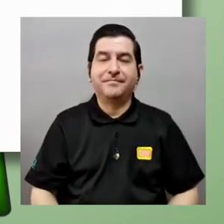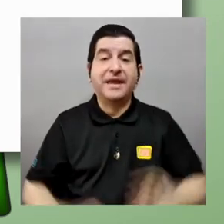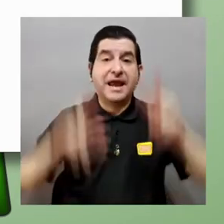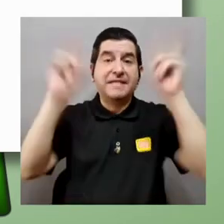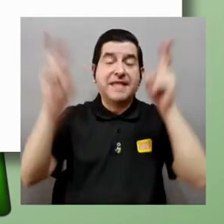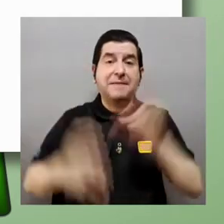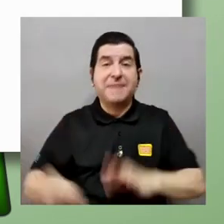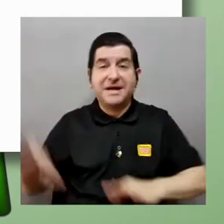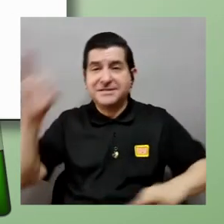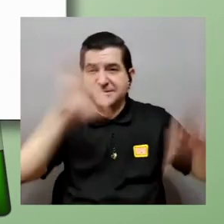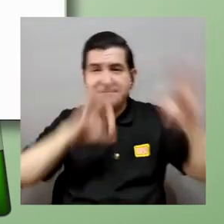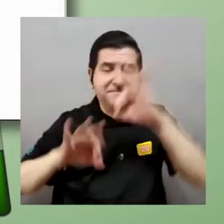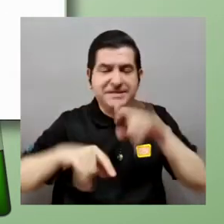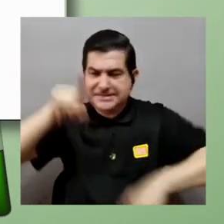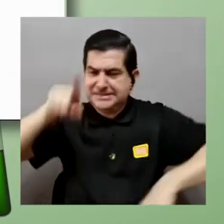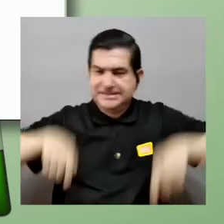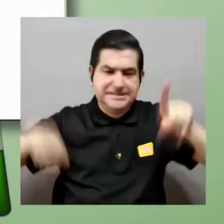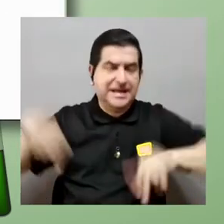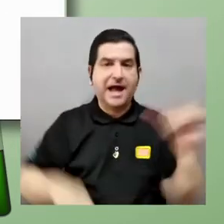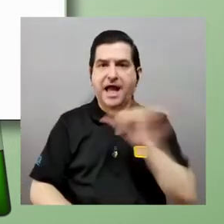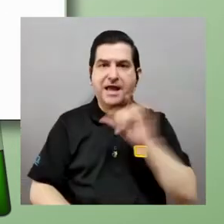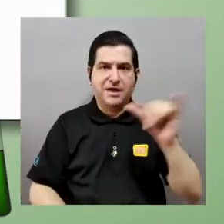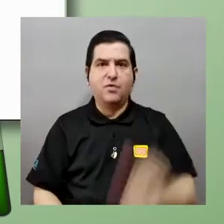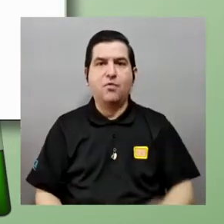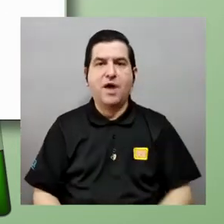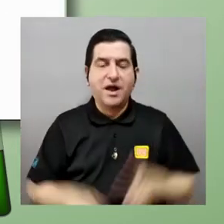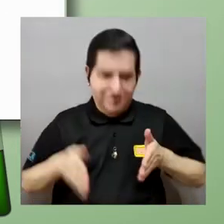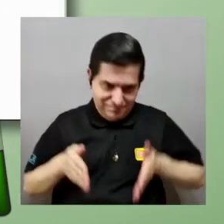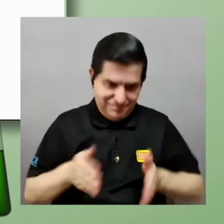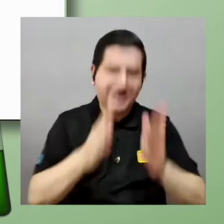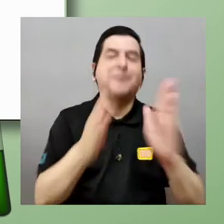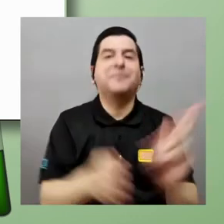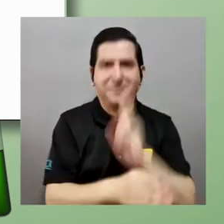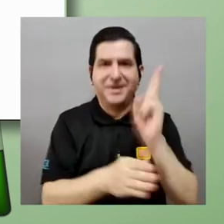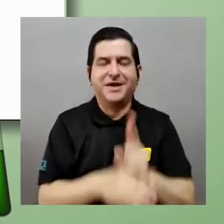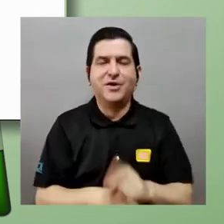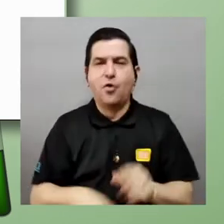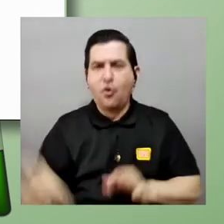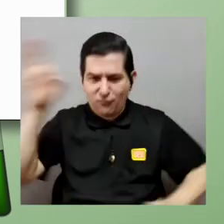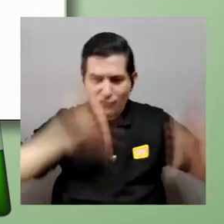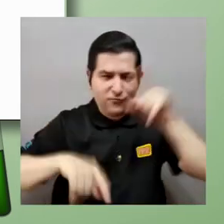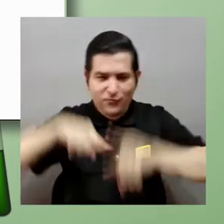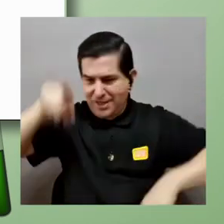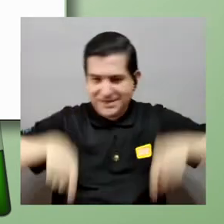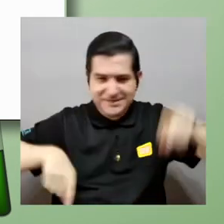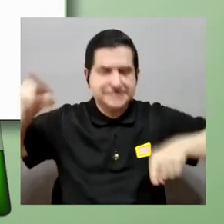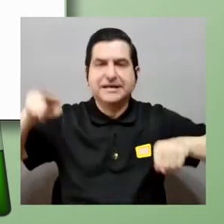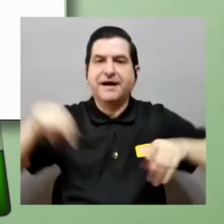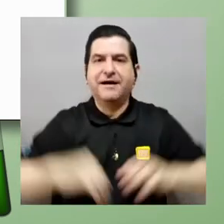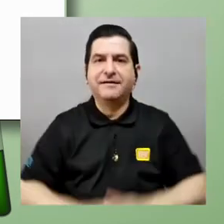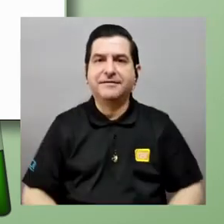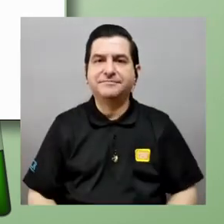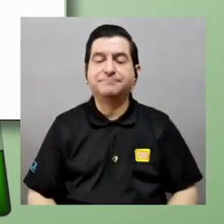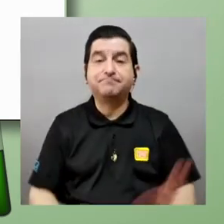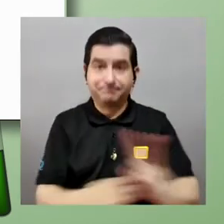los temas de física estadística también tienen que ir por ahí ¿verdad? la física estadística